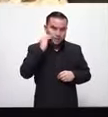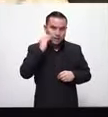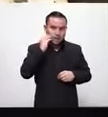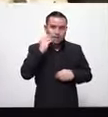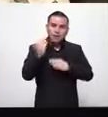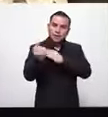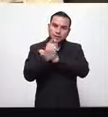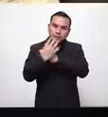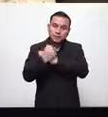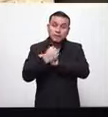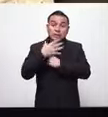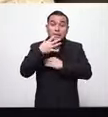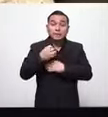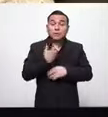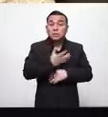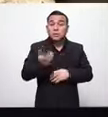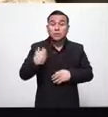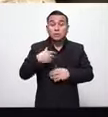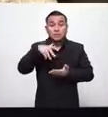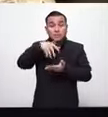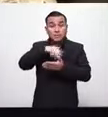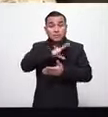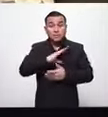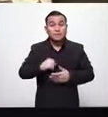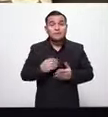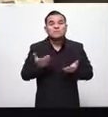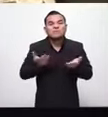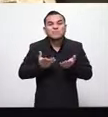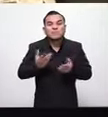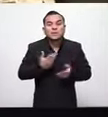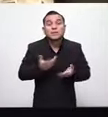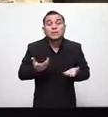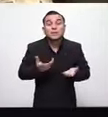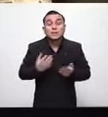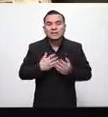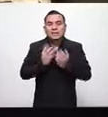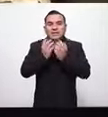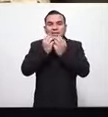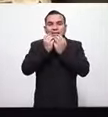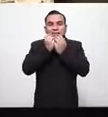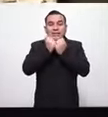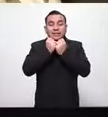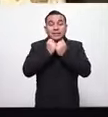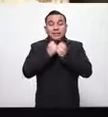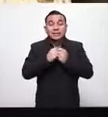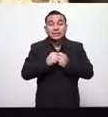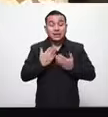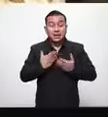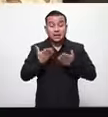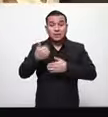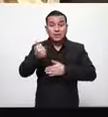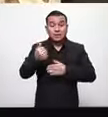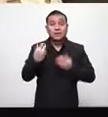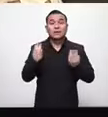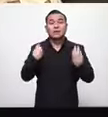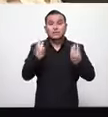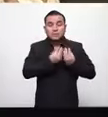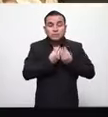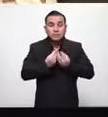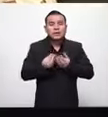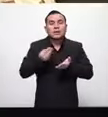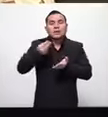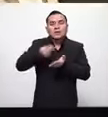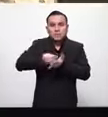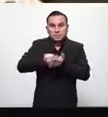economía y darle también a los salvadoreños esa también esa garantía de bienestar social y económico solo eso